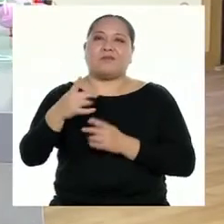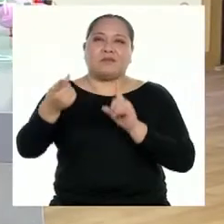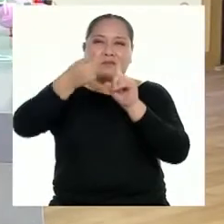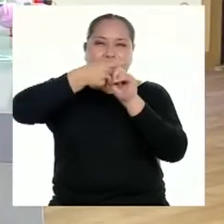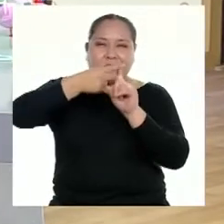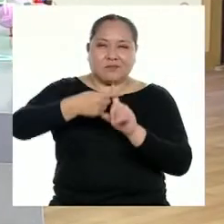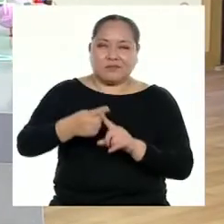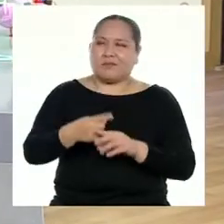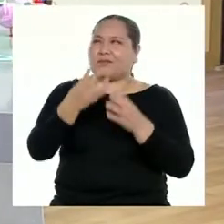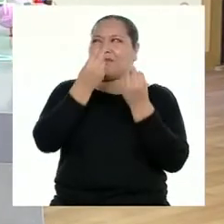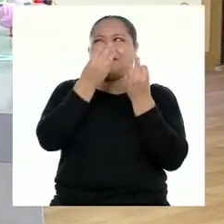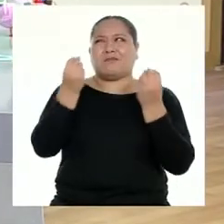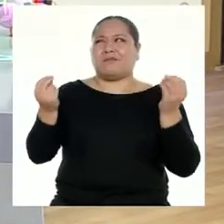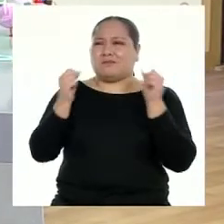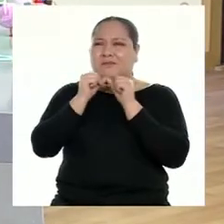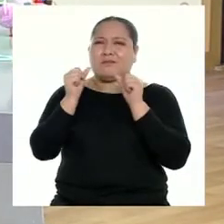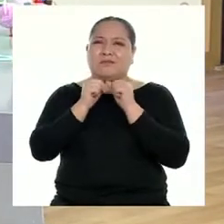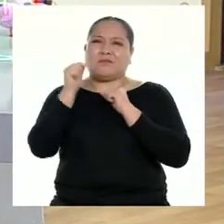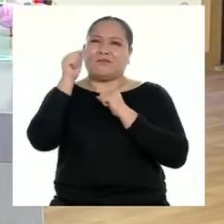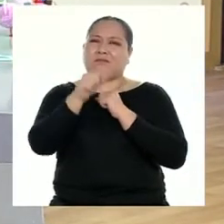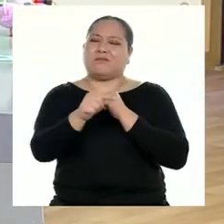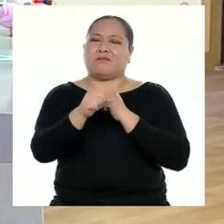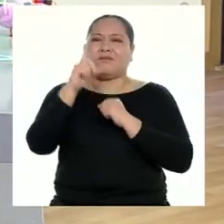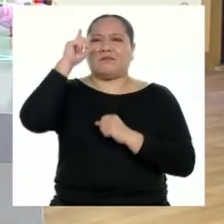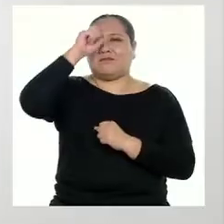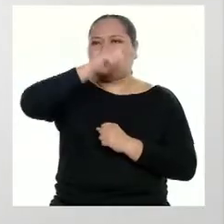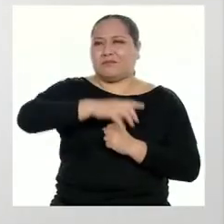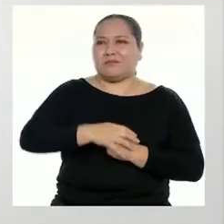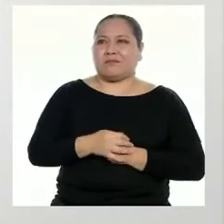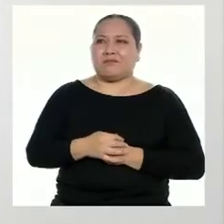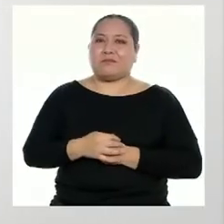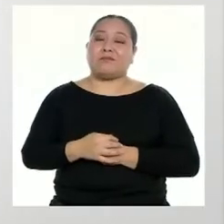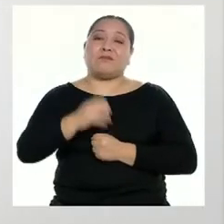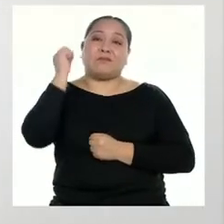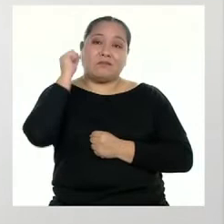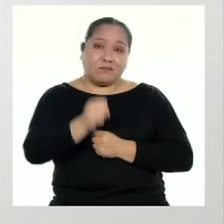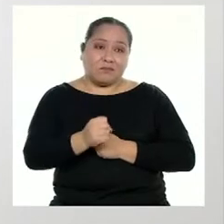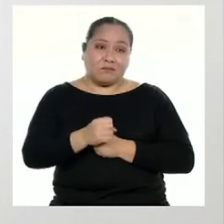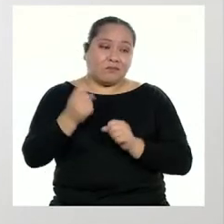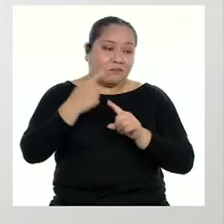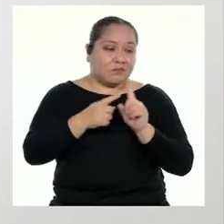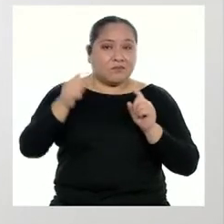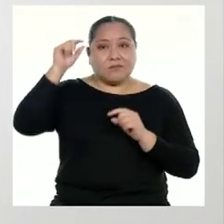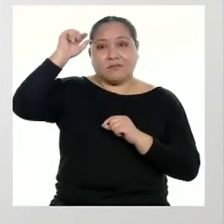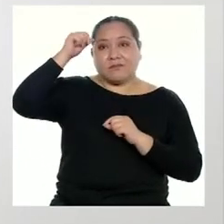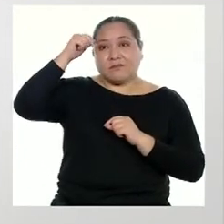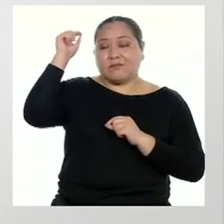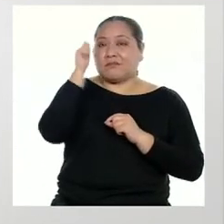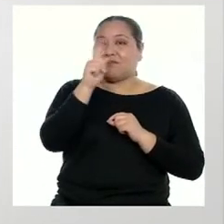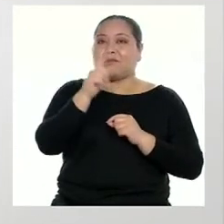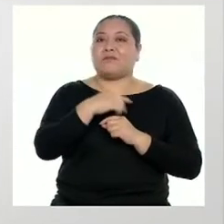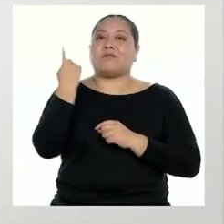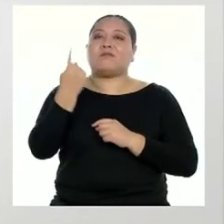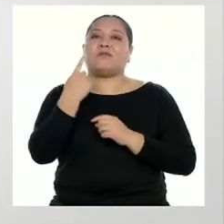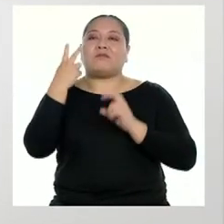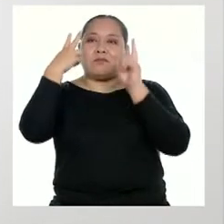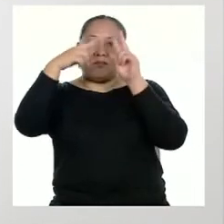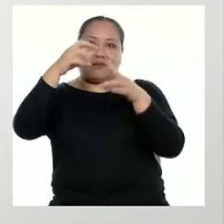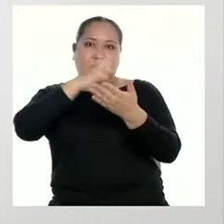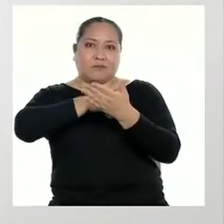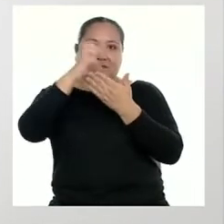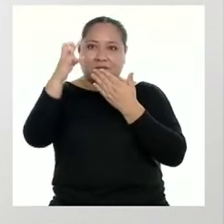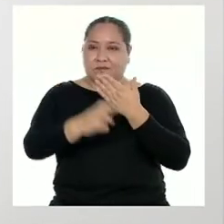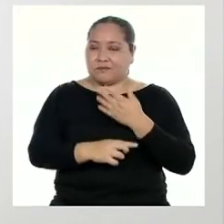sumando un montón de cifras sería mucho más complicado. Exacto. Pero recordemos que no basta con ver el programa.